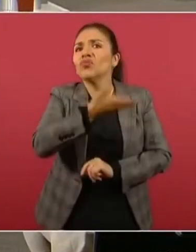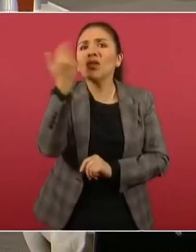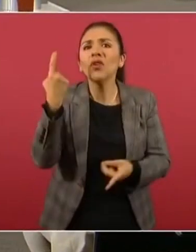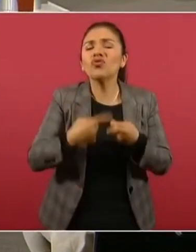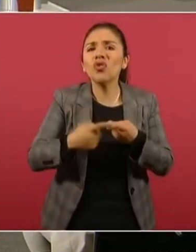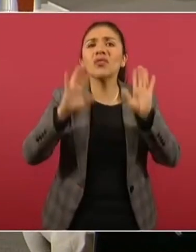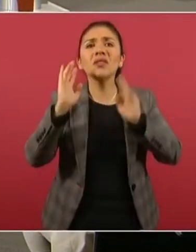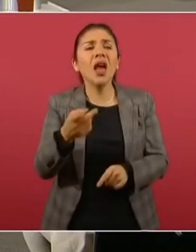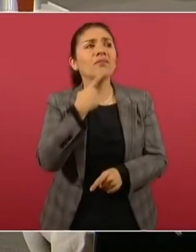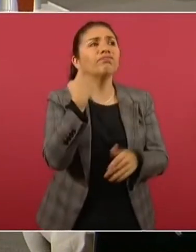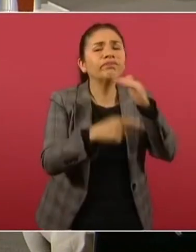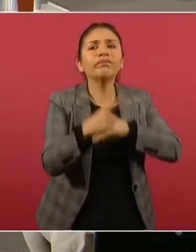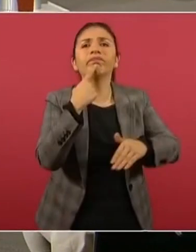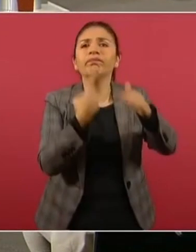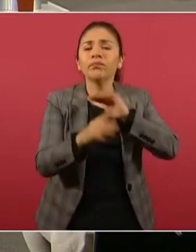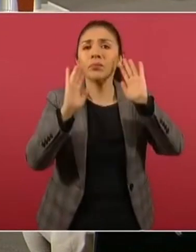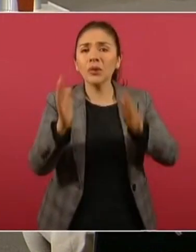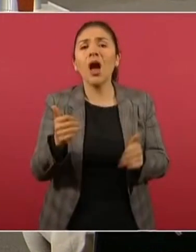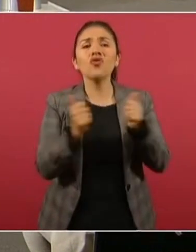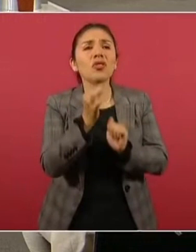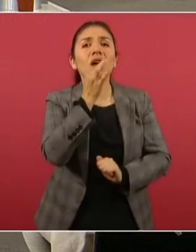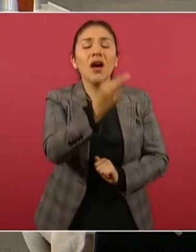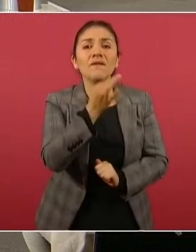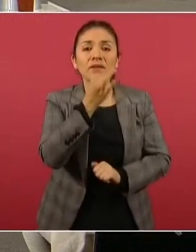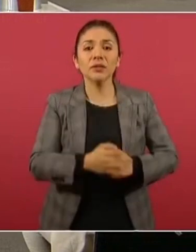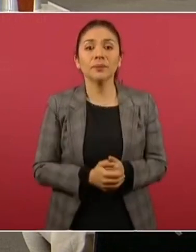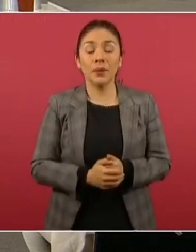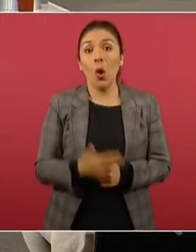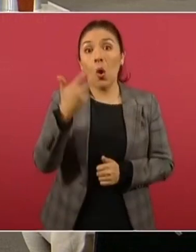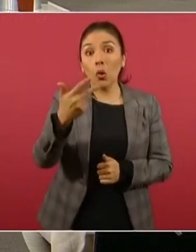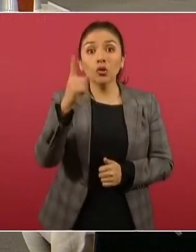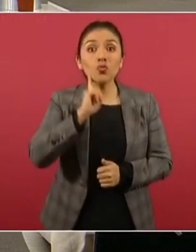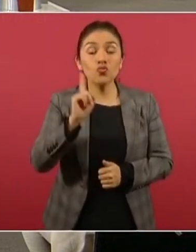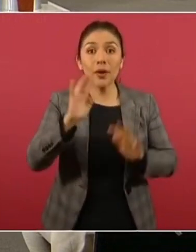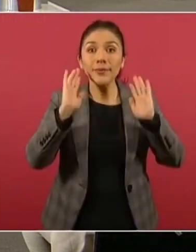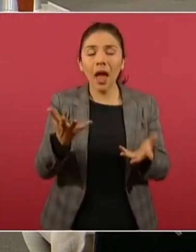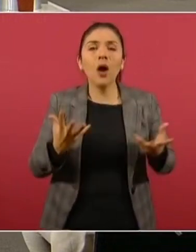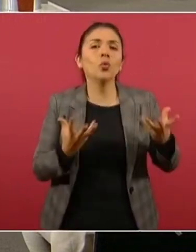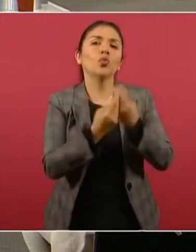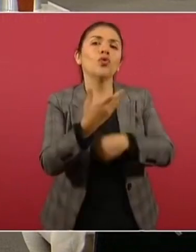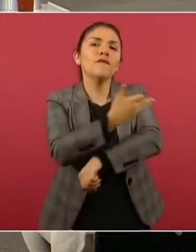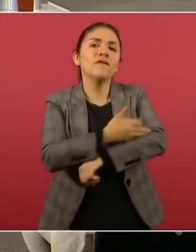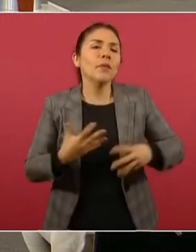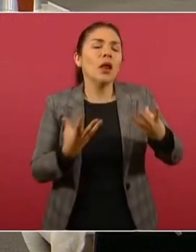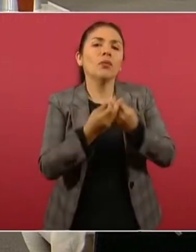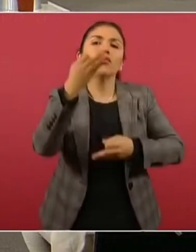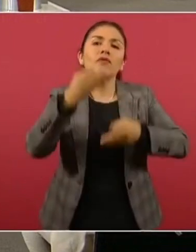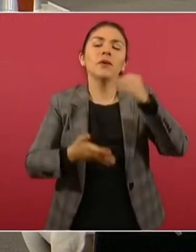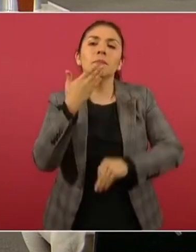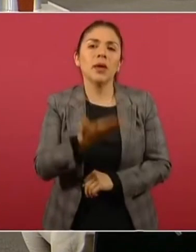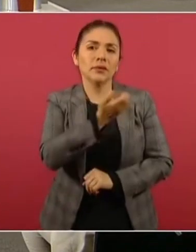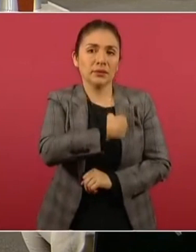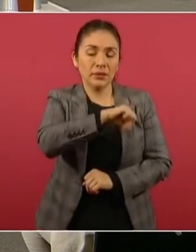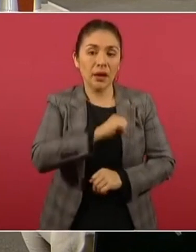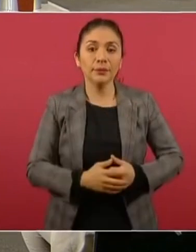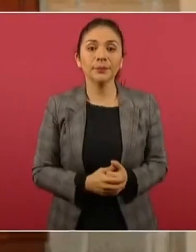través de denuncias penales o alertamientos. Las ocho ya están con sus familias con bien y sanas.